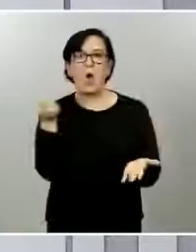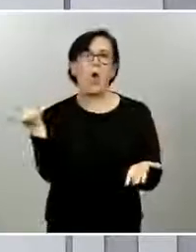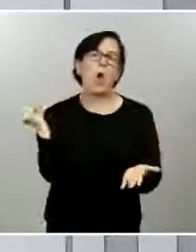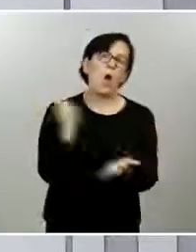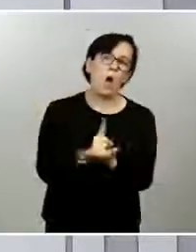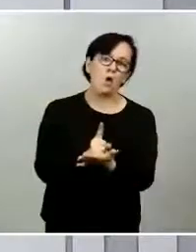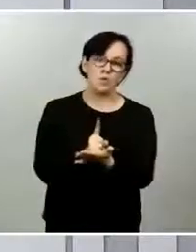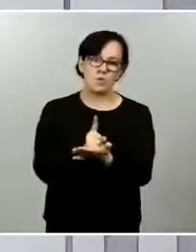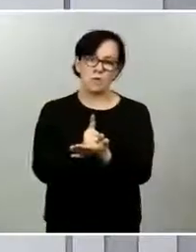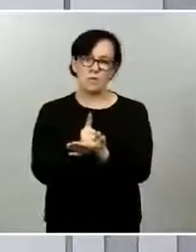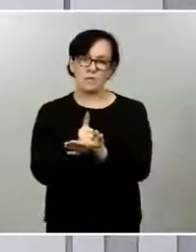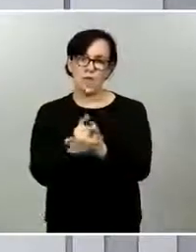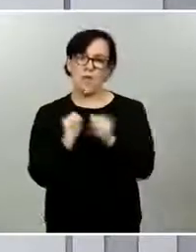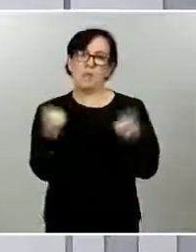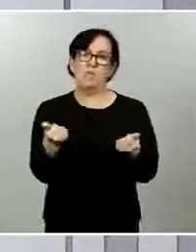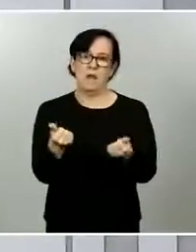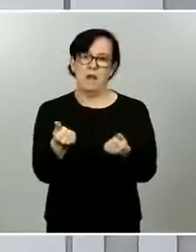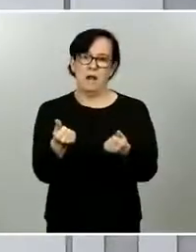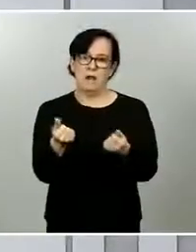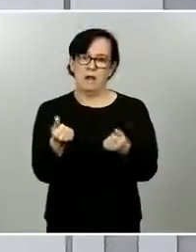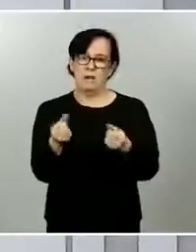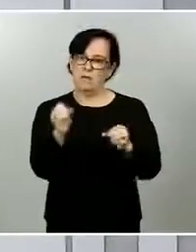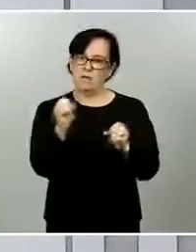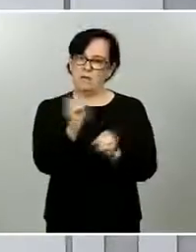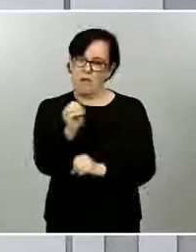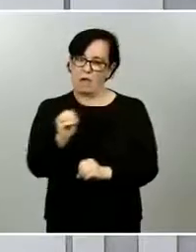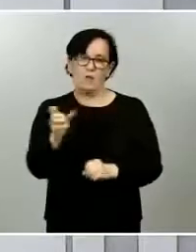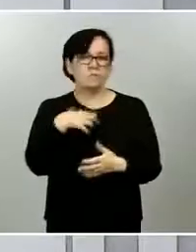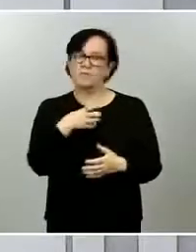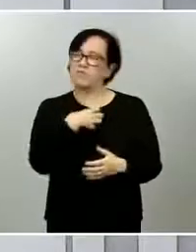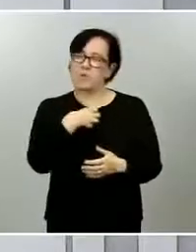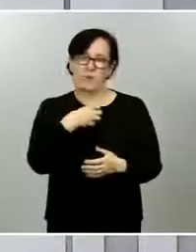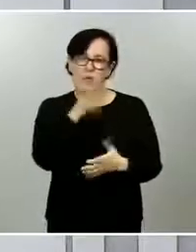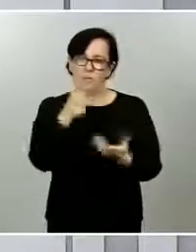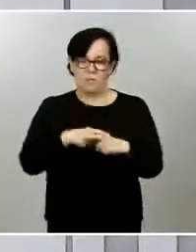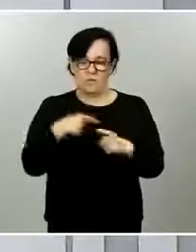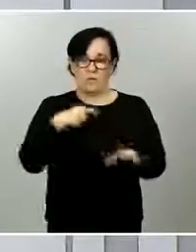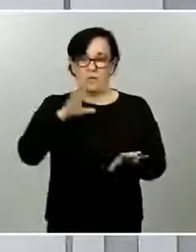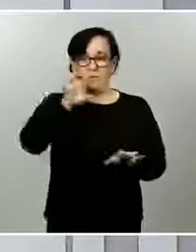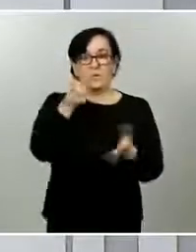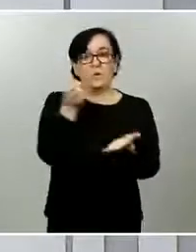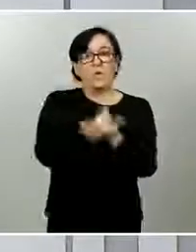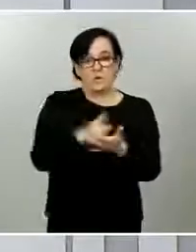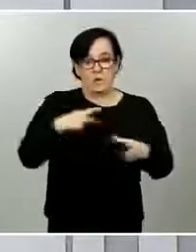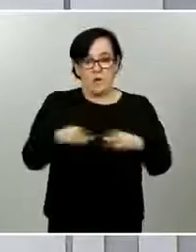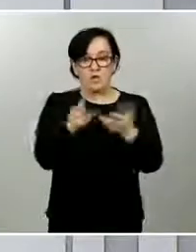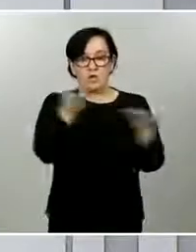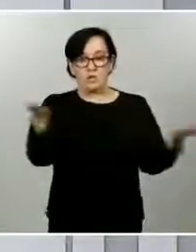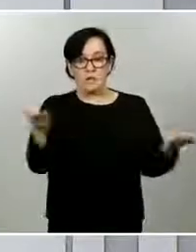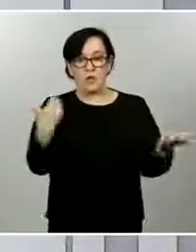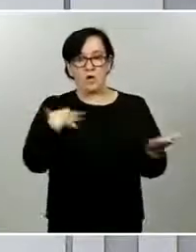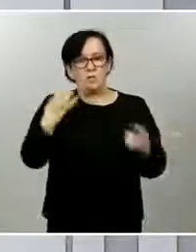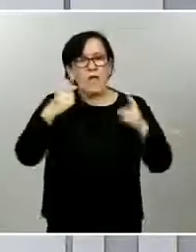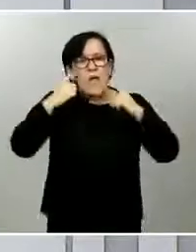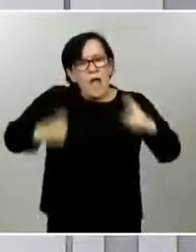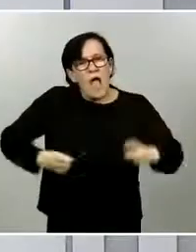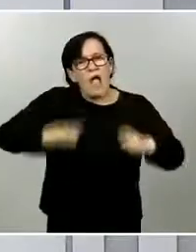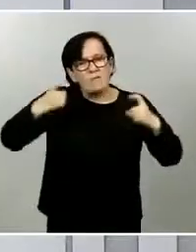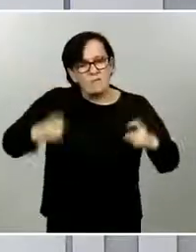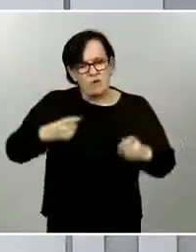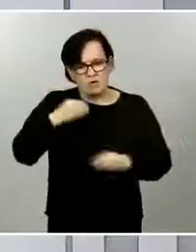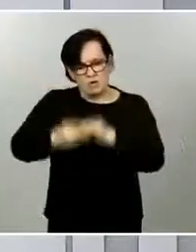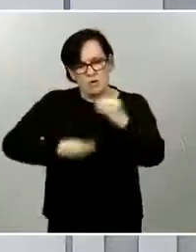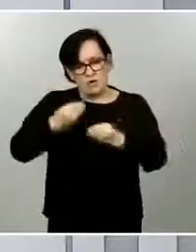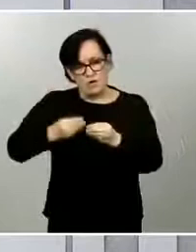político o de cualquier otra índole. Y así es, porque correr más de lo que podemos nos puede devolver a esa casilla de